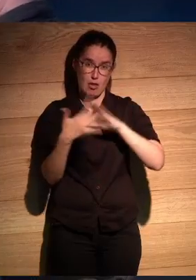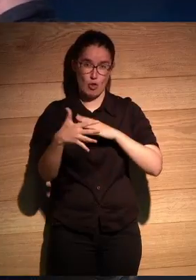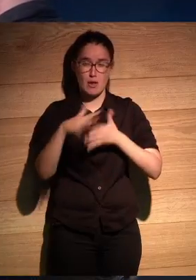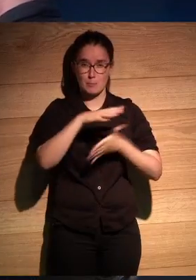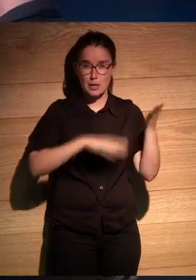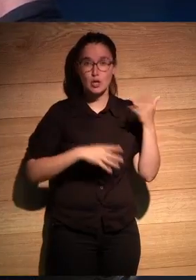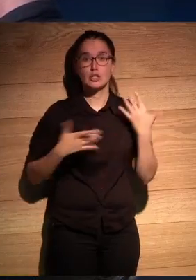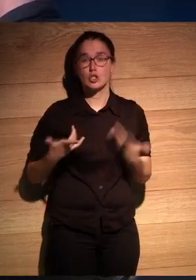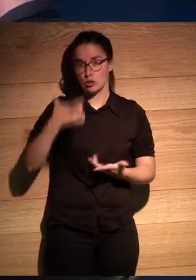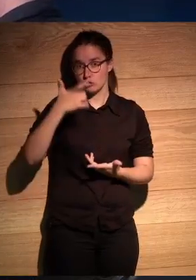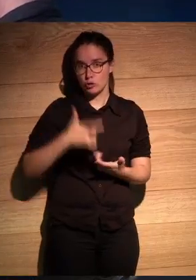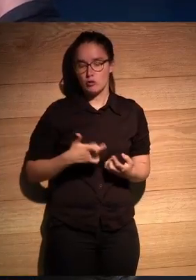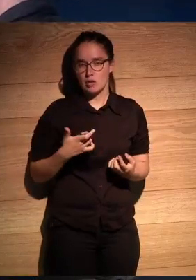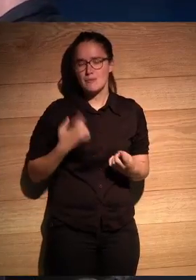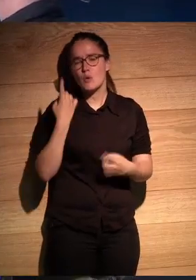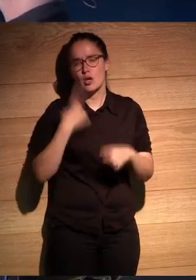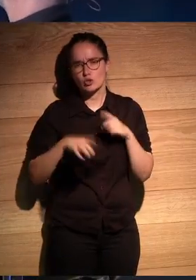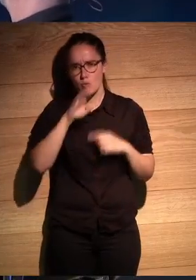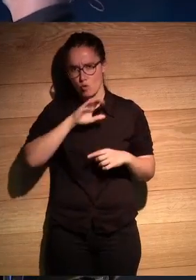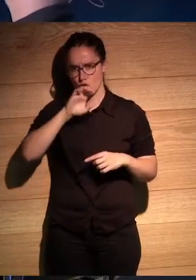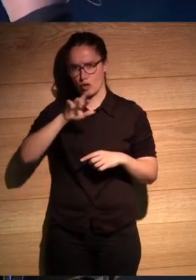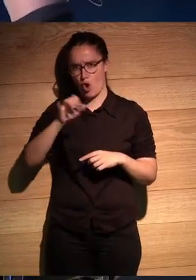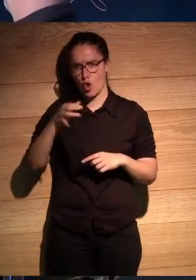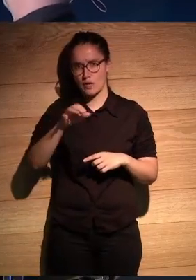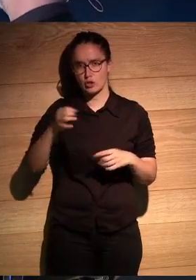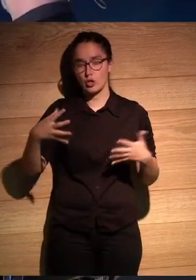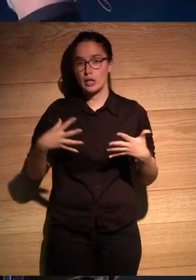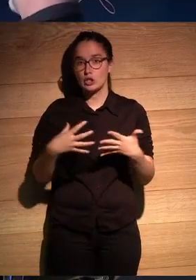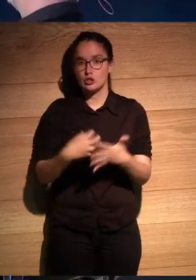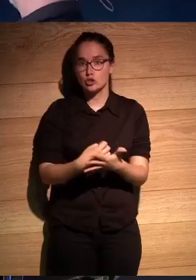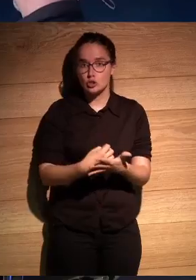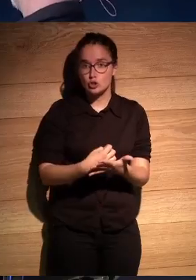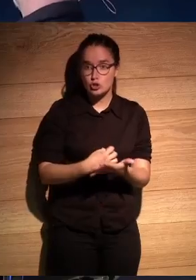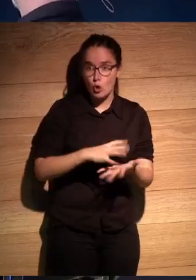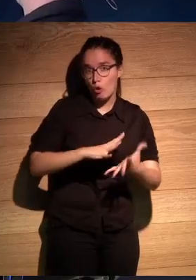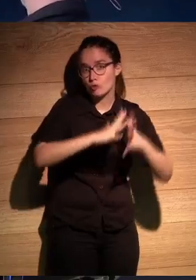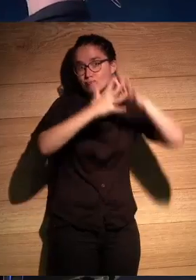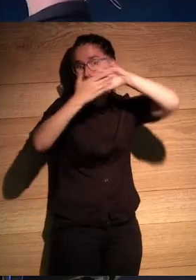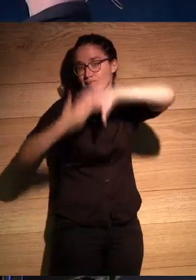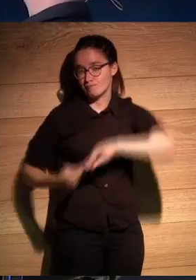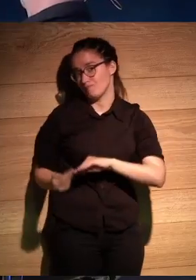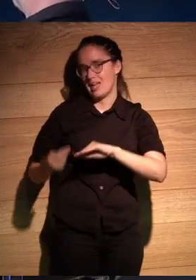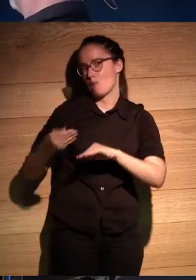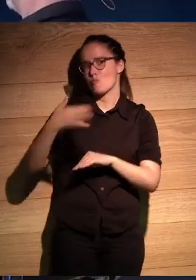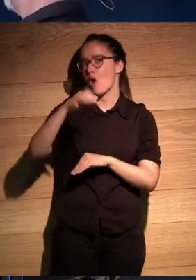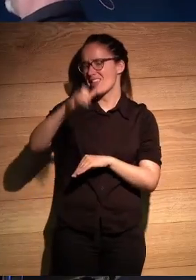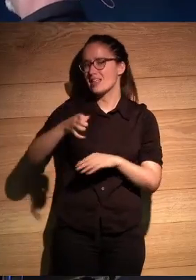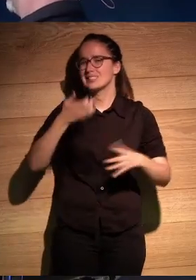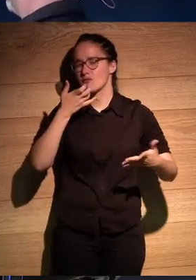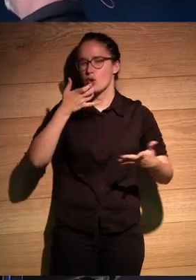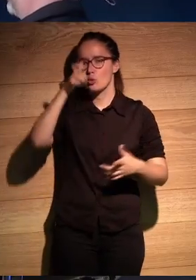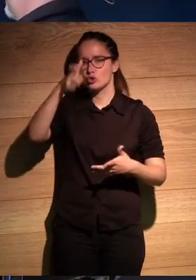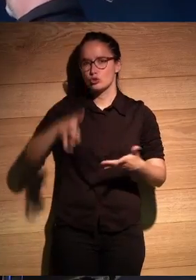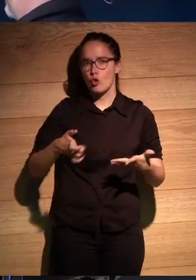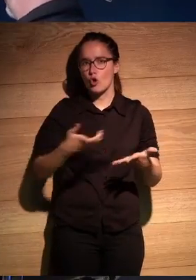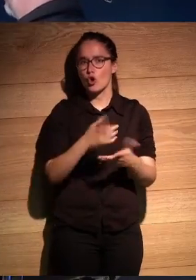y entonces yo de ahí tuve mi primer había una cosa muy curiosa con Roberto que todo se volañizaba a su alrededor quiero decir era una